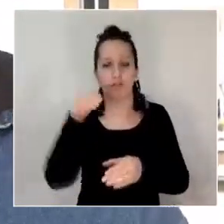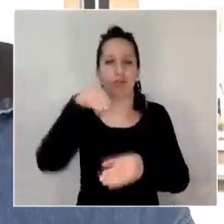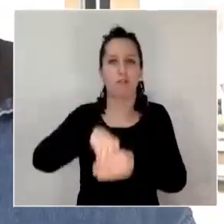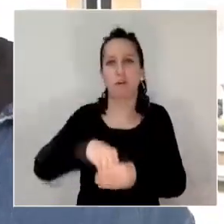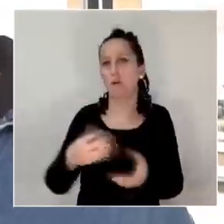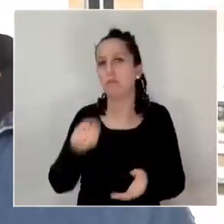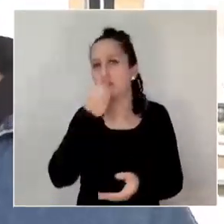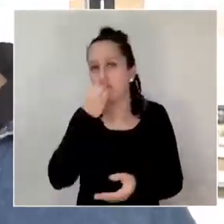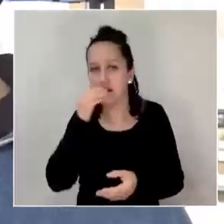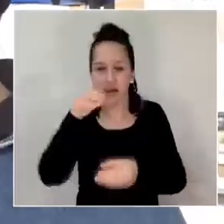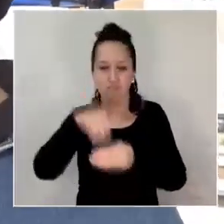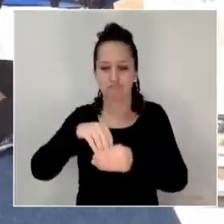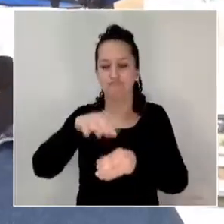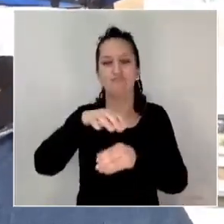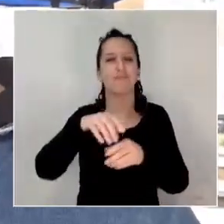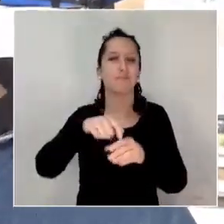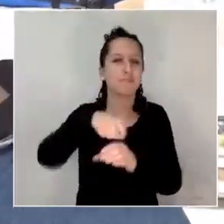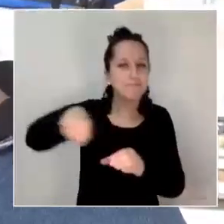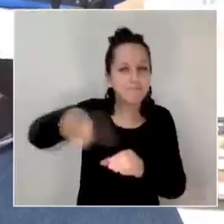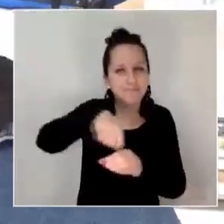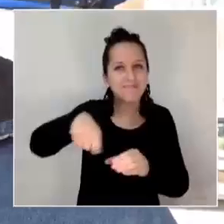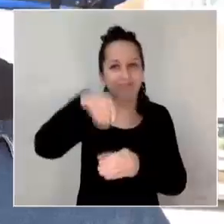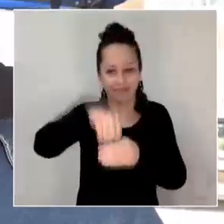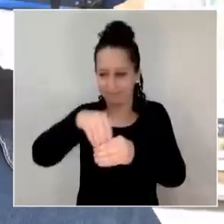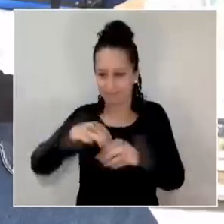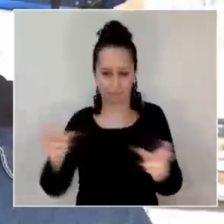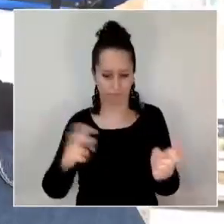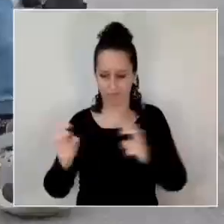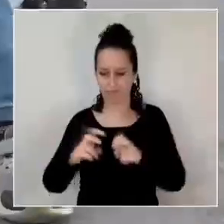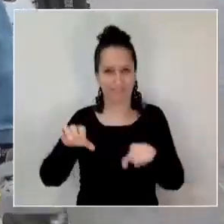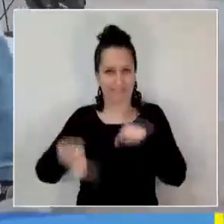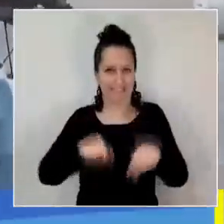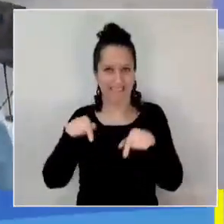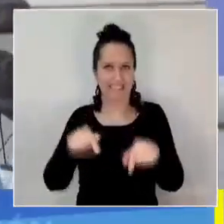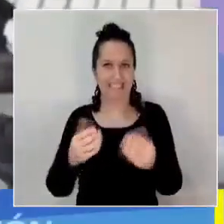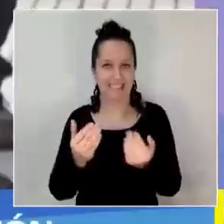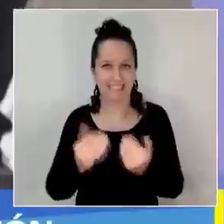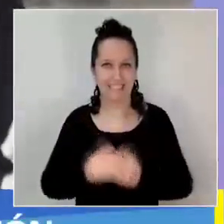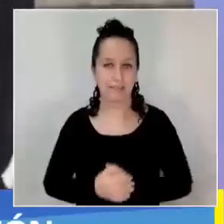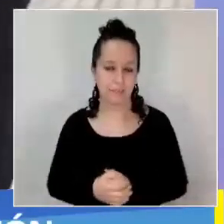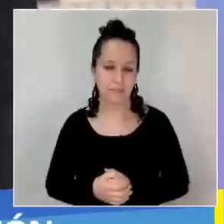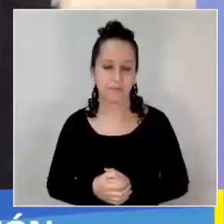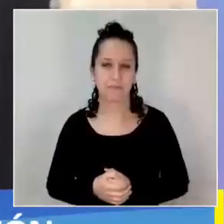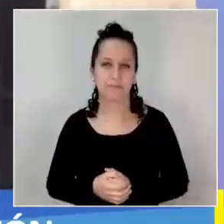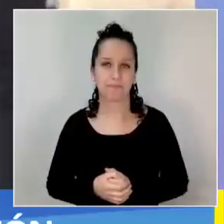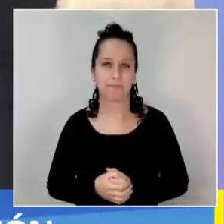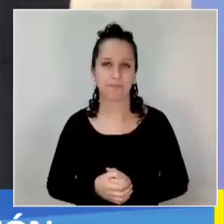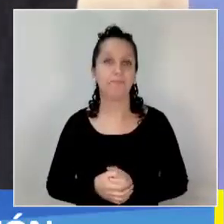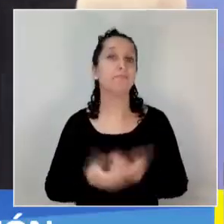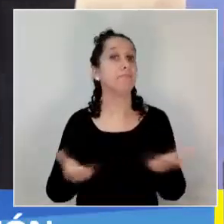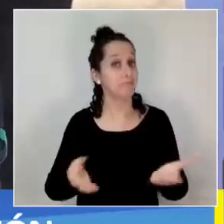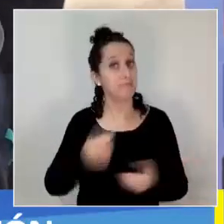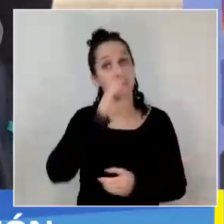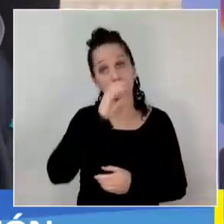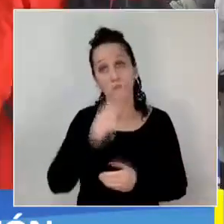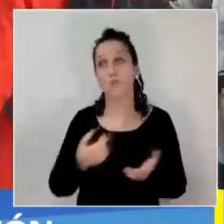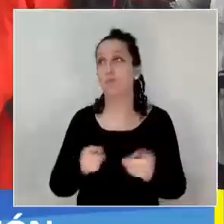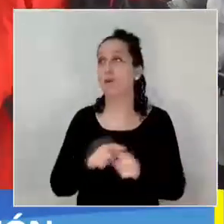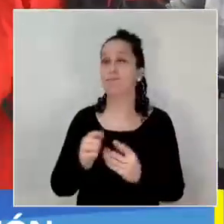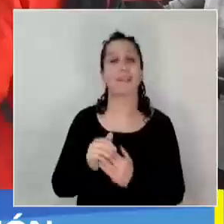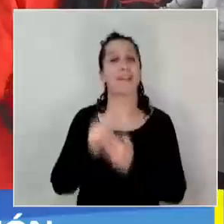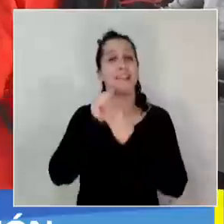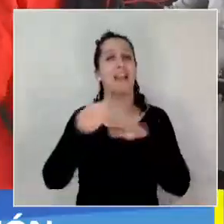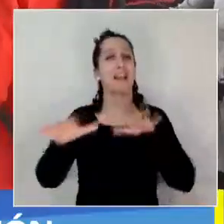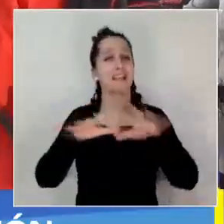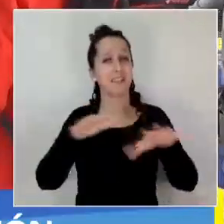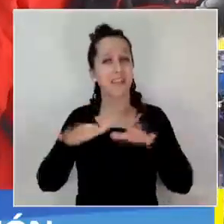snack, ese tipo de cosas que son necesarias durante el pedaleo. Así, Concepción, una vez más, lideró las